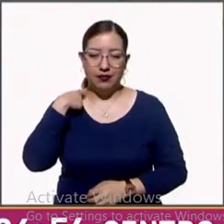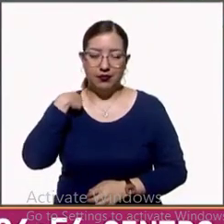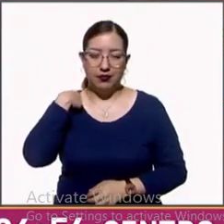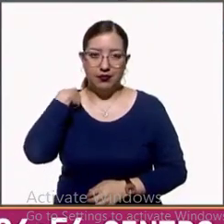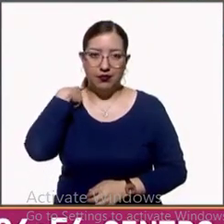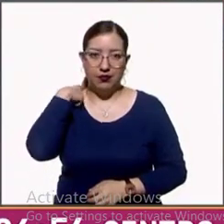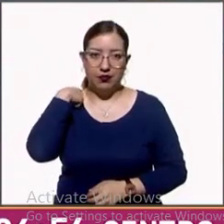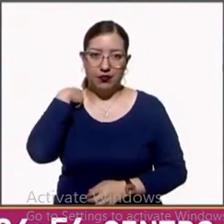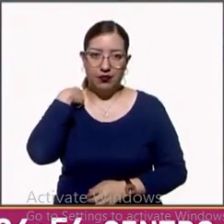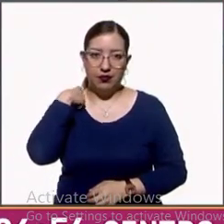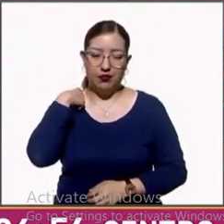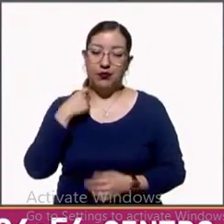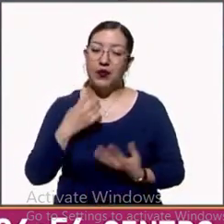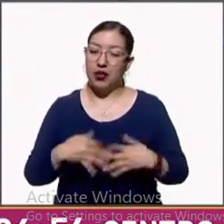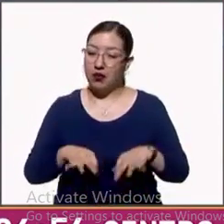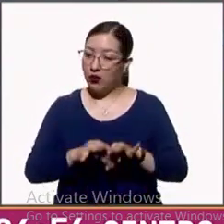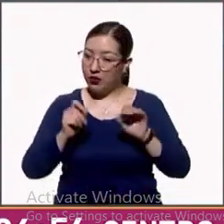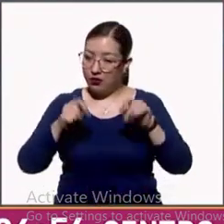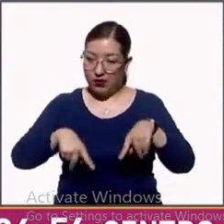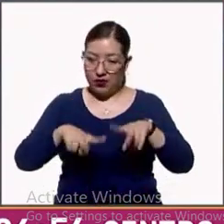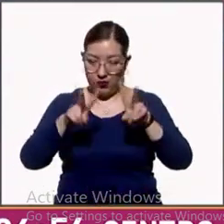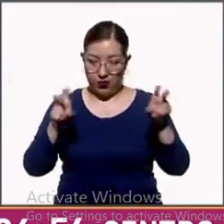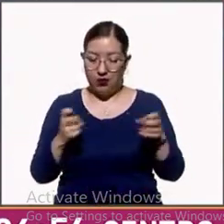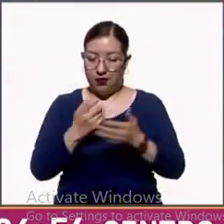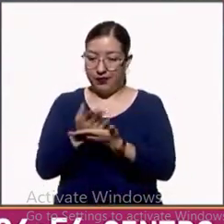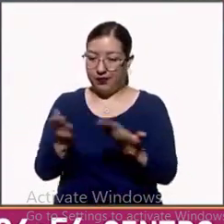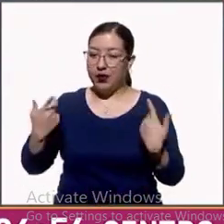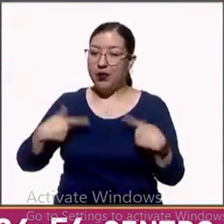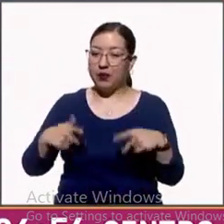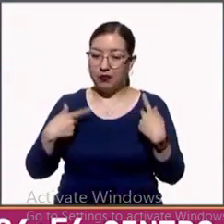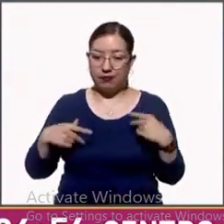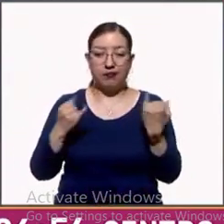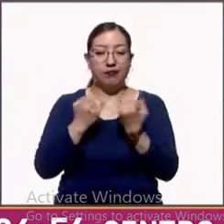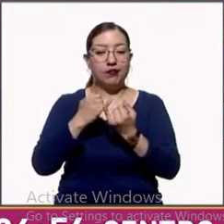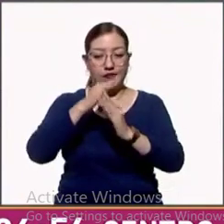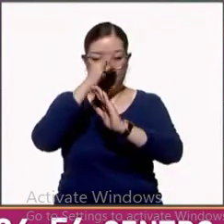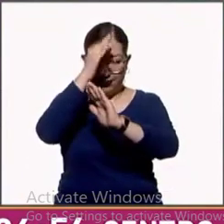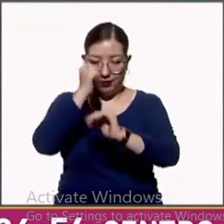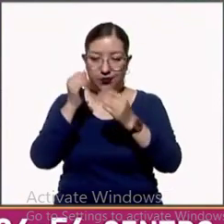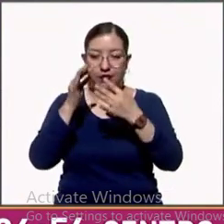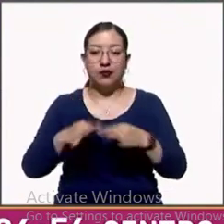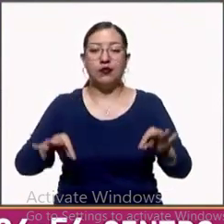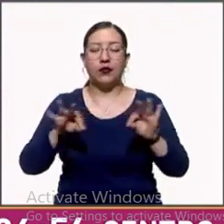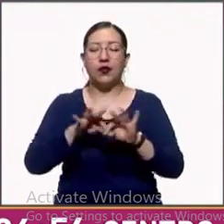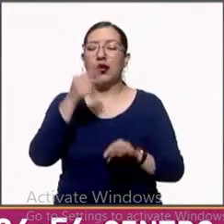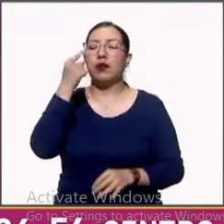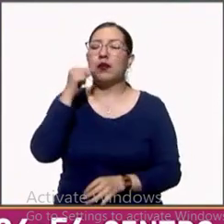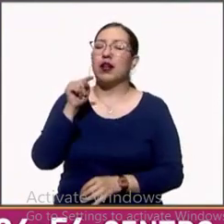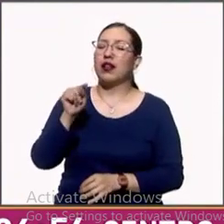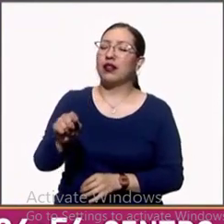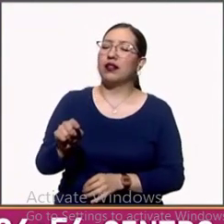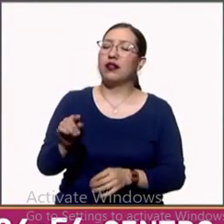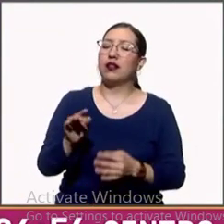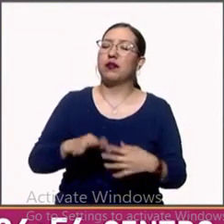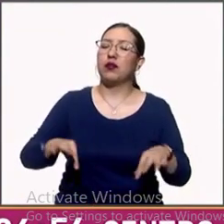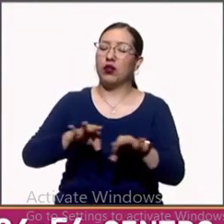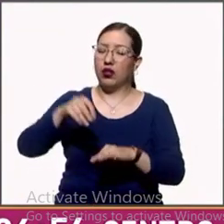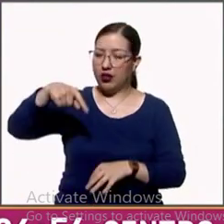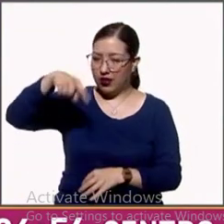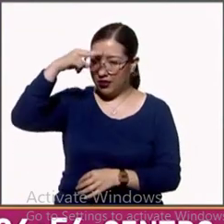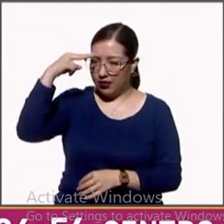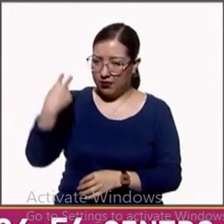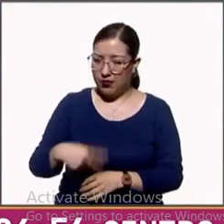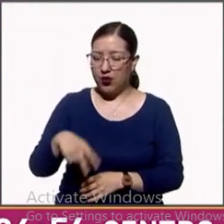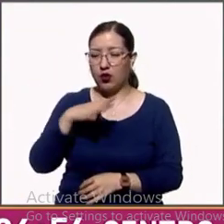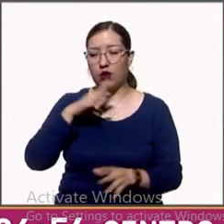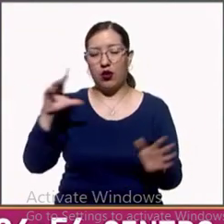Sobre la importancia del tema, bueno, la gente coincide en que es muy importante. ¿Qué tan importante es para usted que en México existan leyes